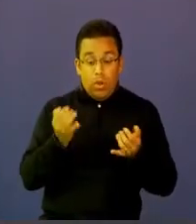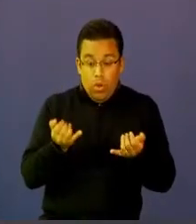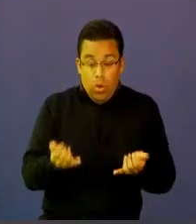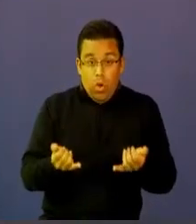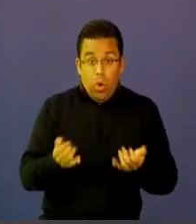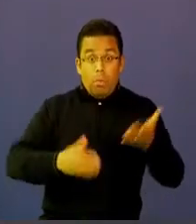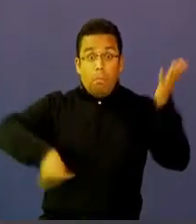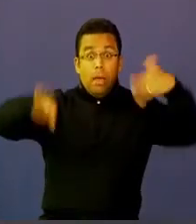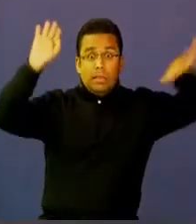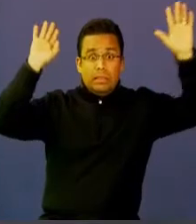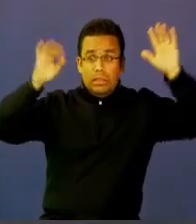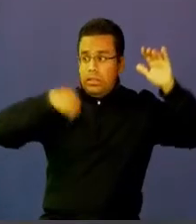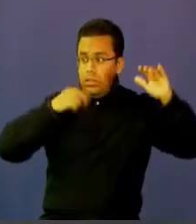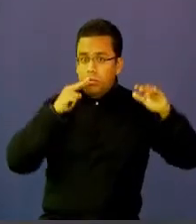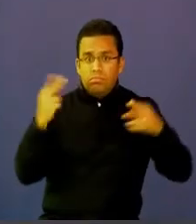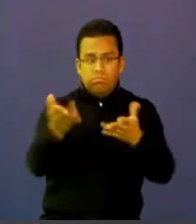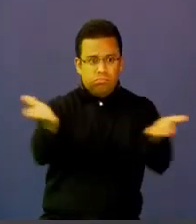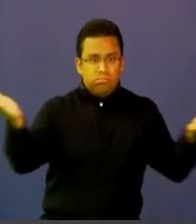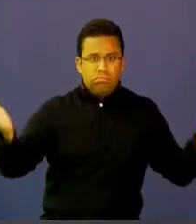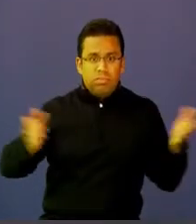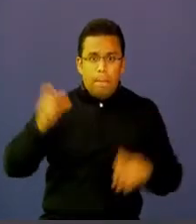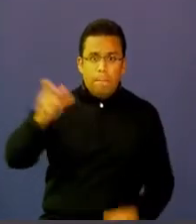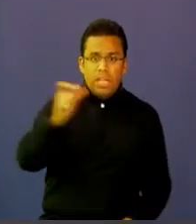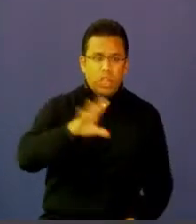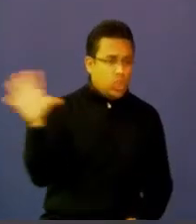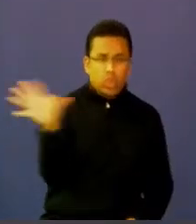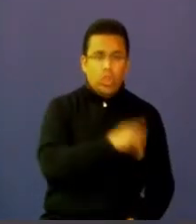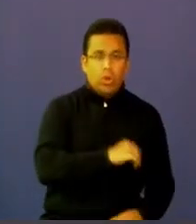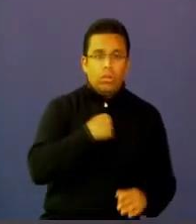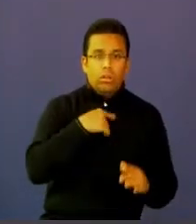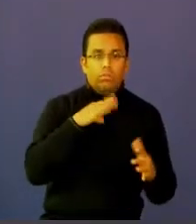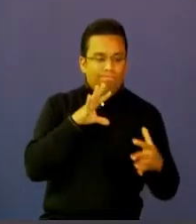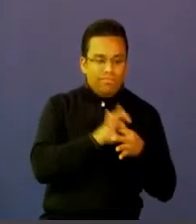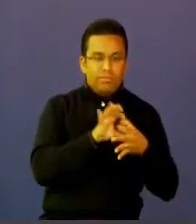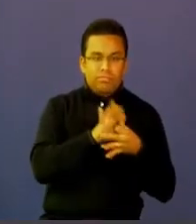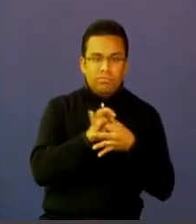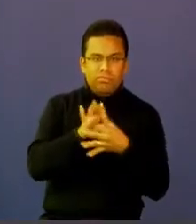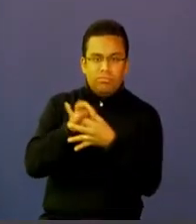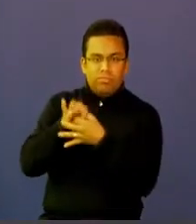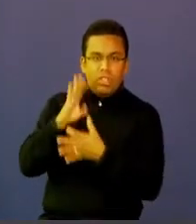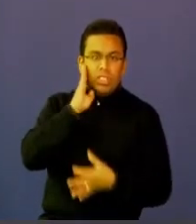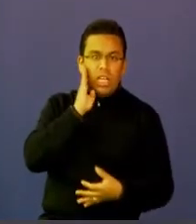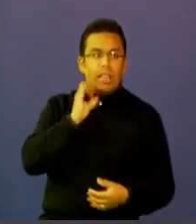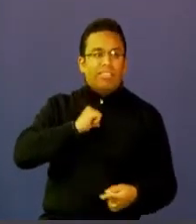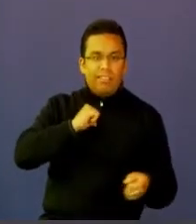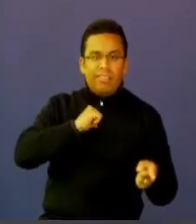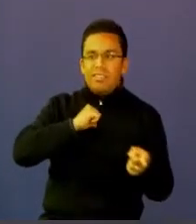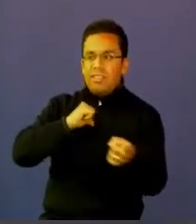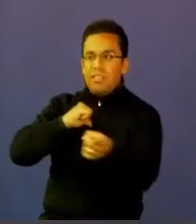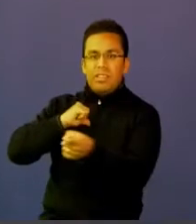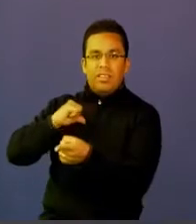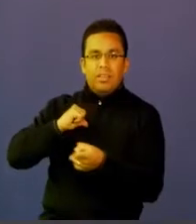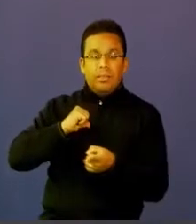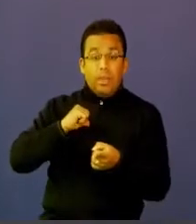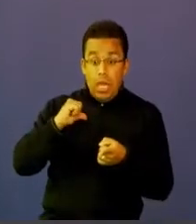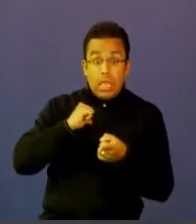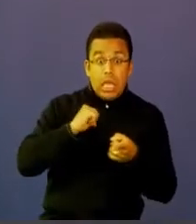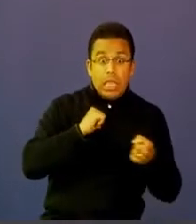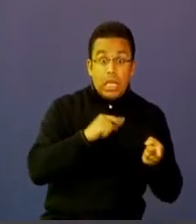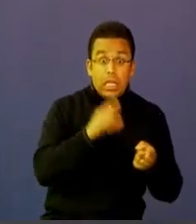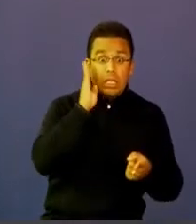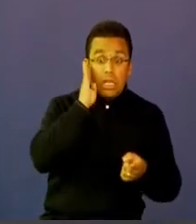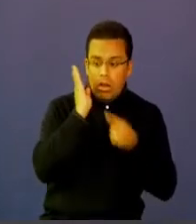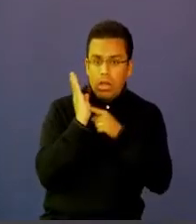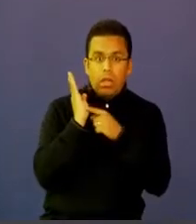Me atrevo estadísticamente a decir que todos los ciudadanos del mundo están conectados a través de un teléfono móvil. Y ese teléfono móvil cada vez más integra